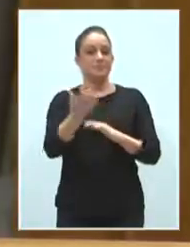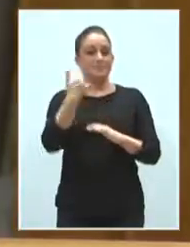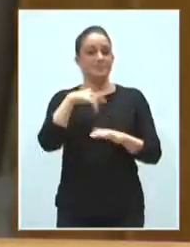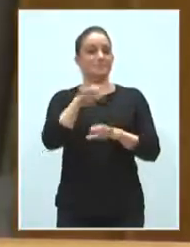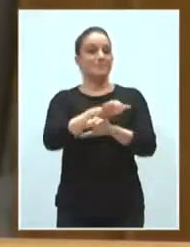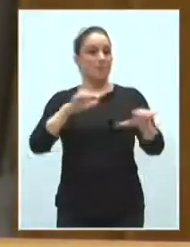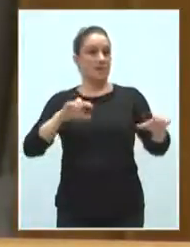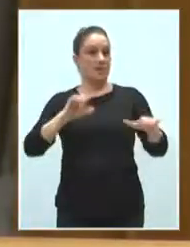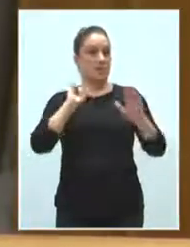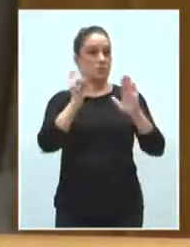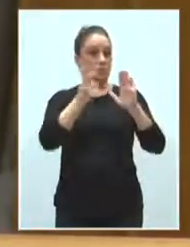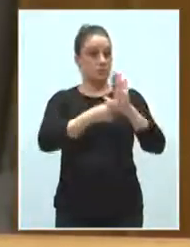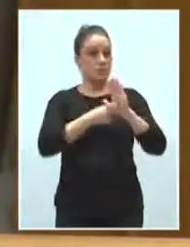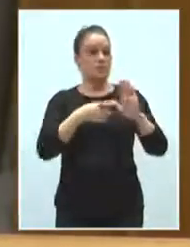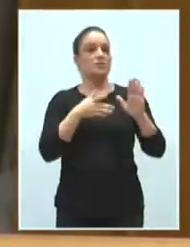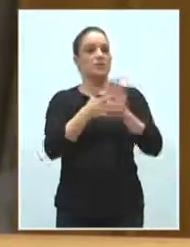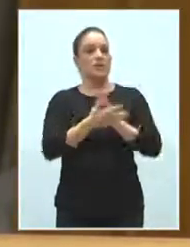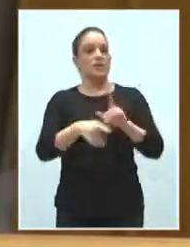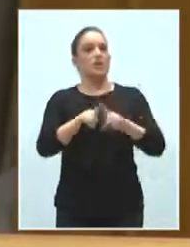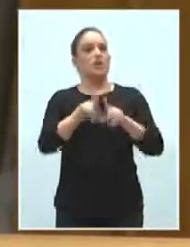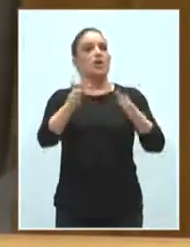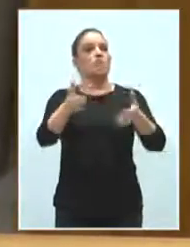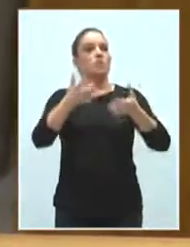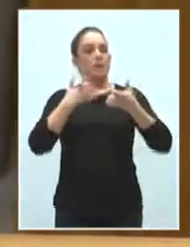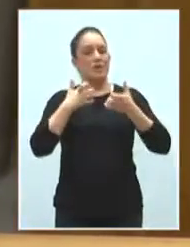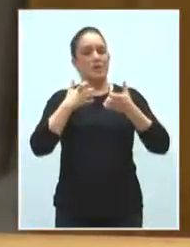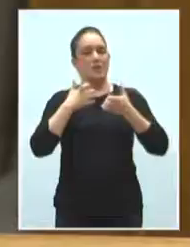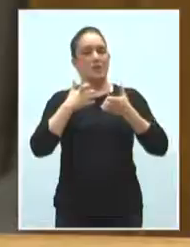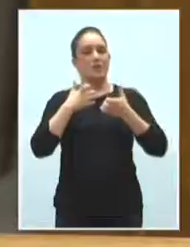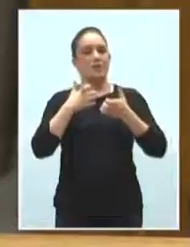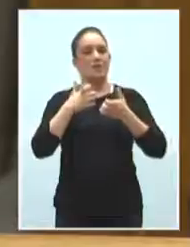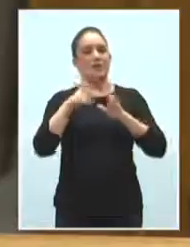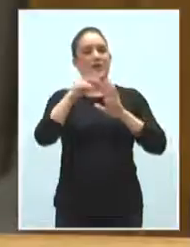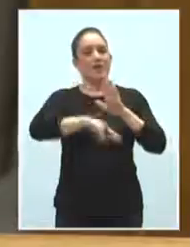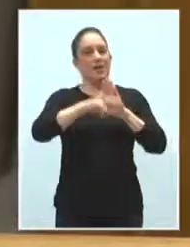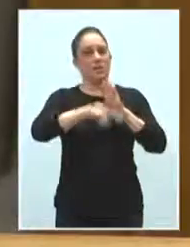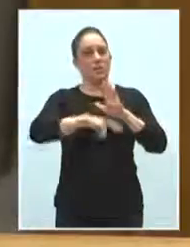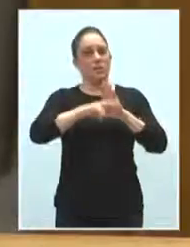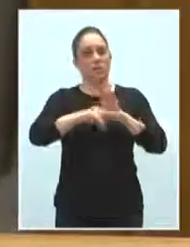mayoría absoluta requerida, queda aprobada la modificación del reglamento de las Cortes de Castilla-La Mancha.